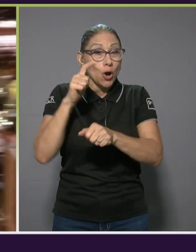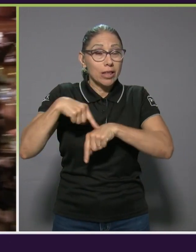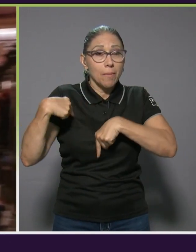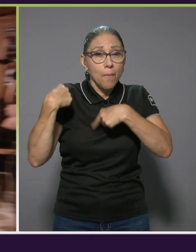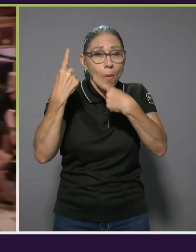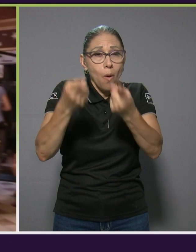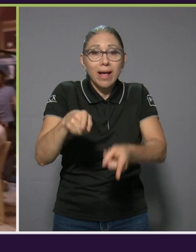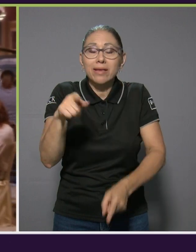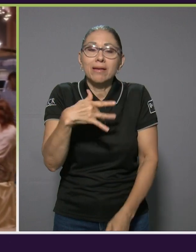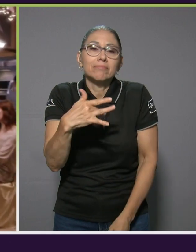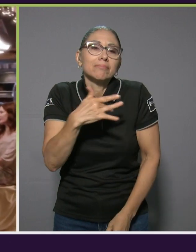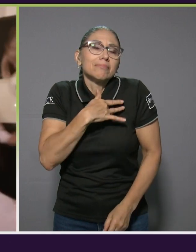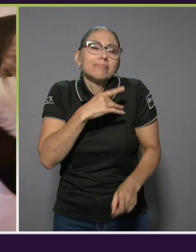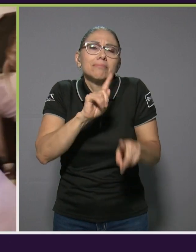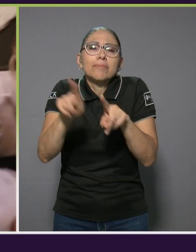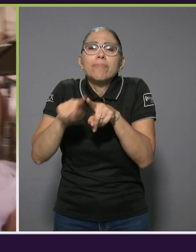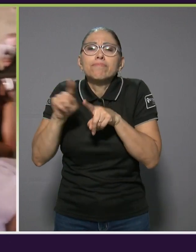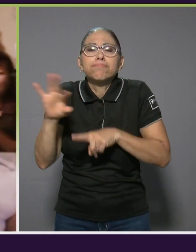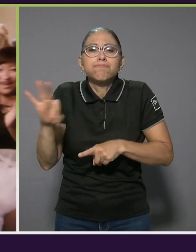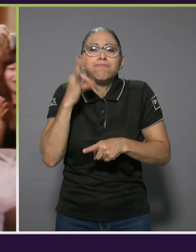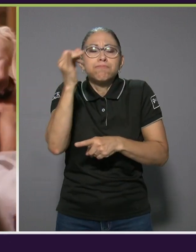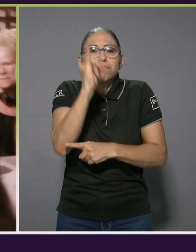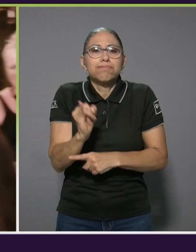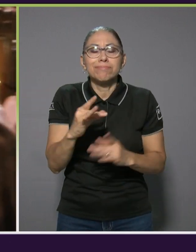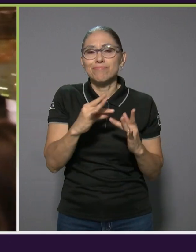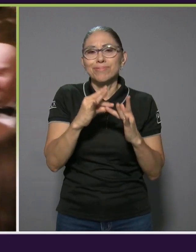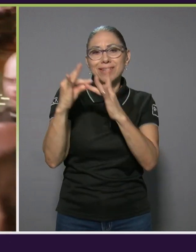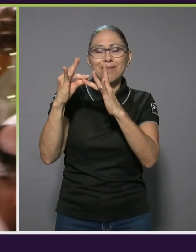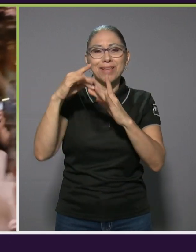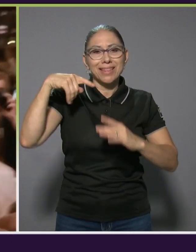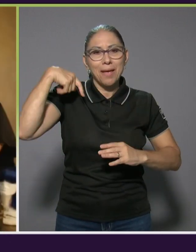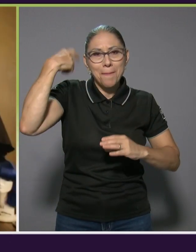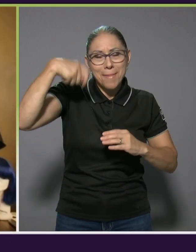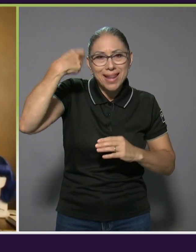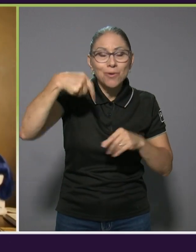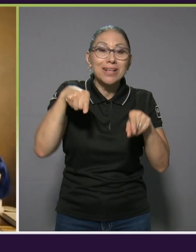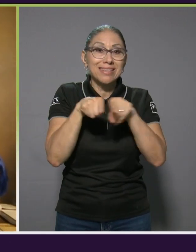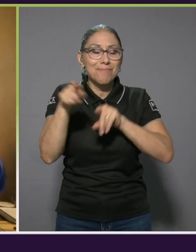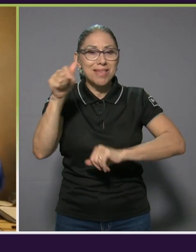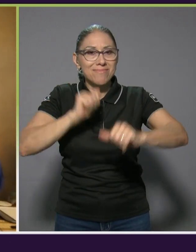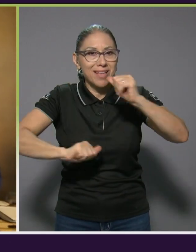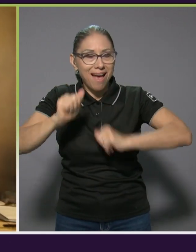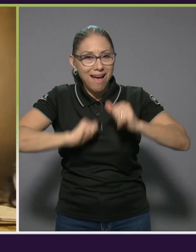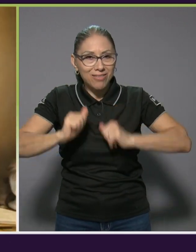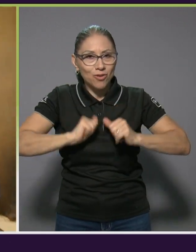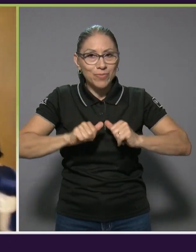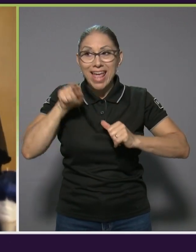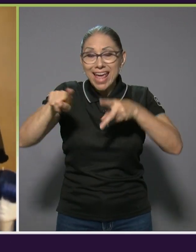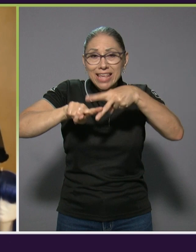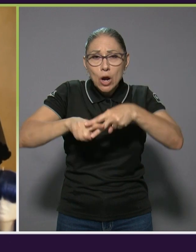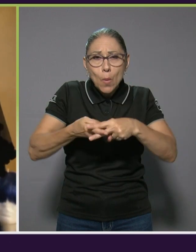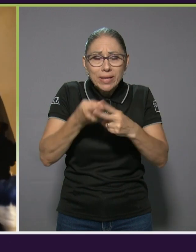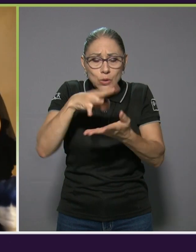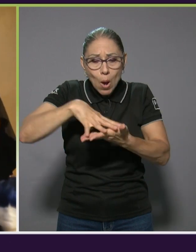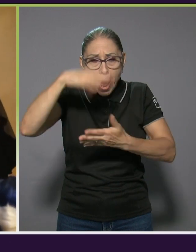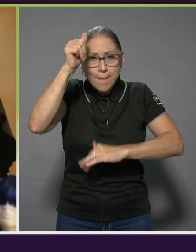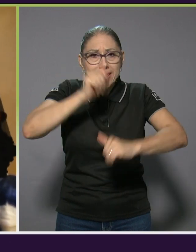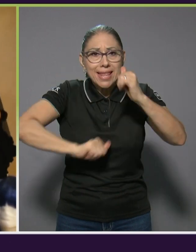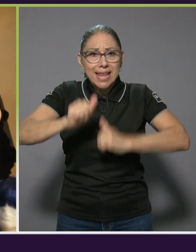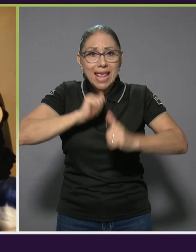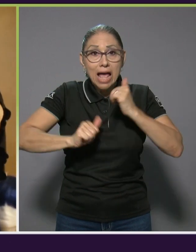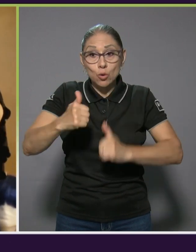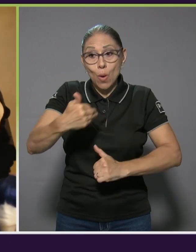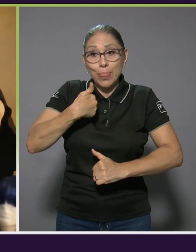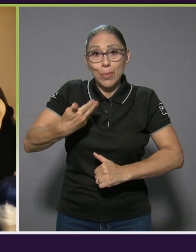todas las formas de arte, especialmente las películas y producciones teatrales. Comenzó a tomar clases de teatro a sus 14